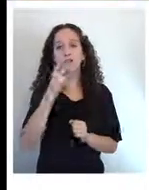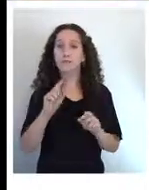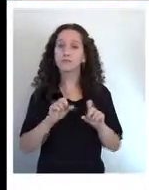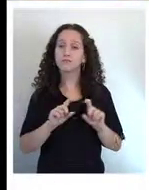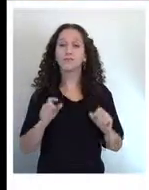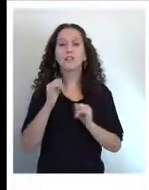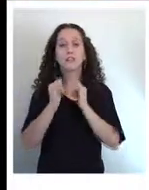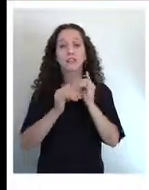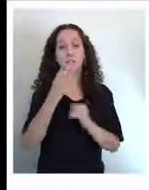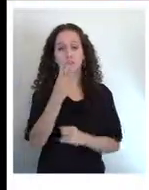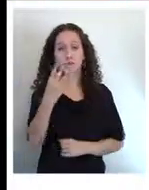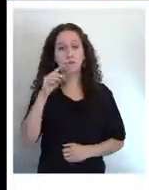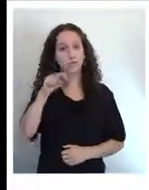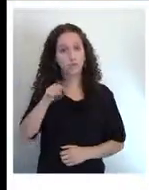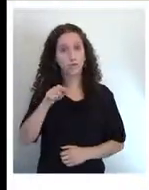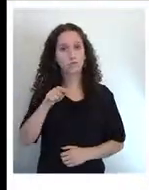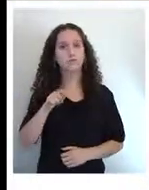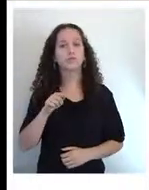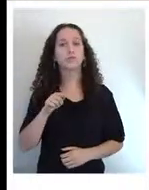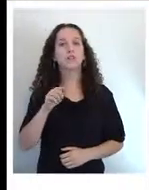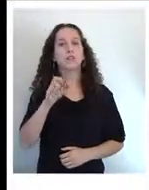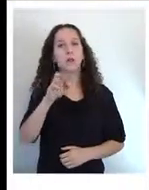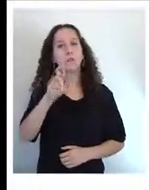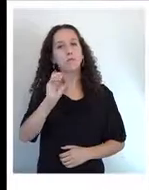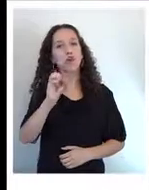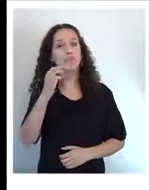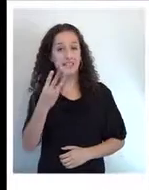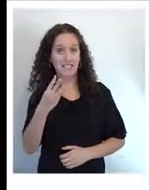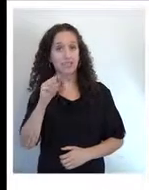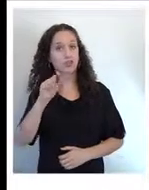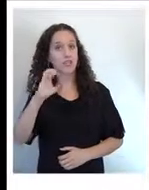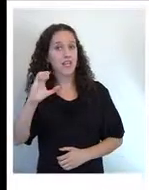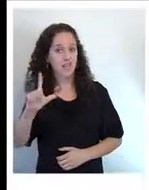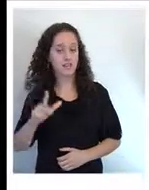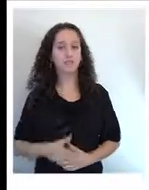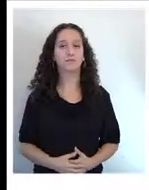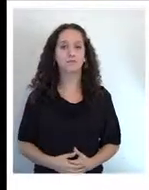www.pro3.cl. ¡Gracias! ¡Gracias!